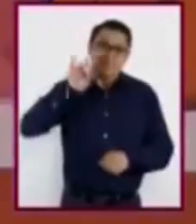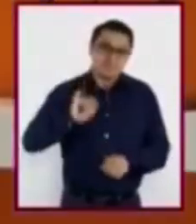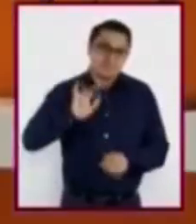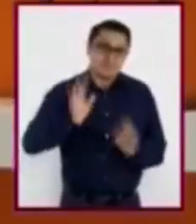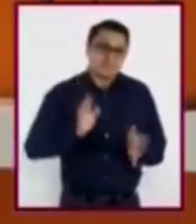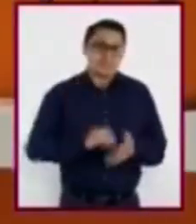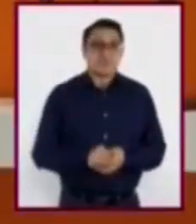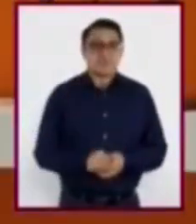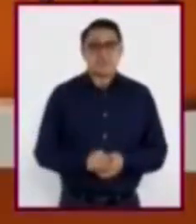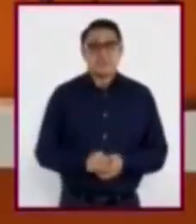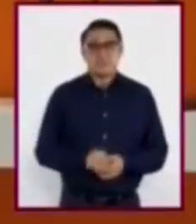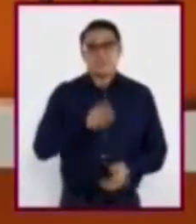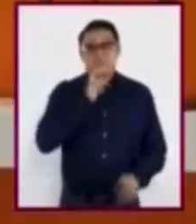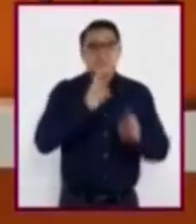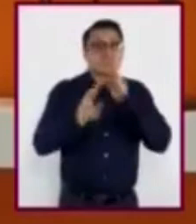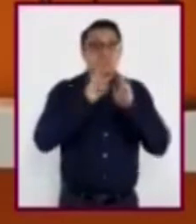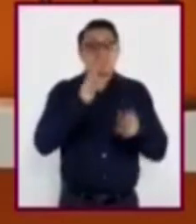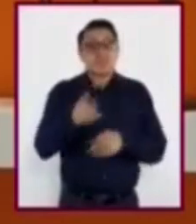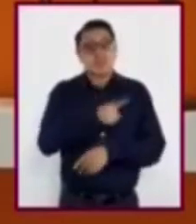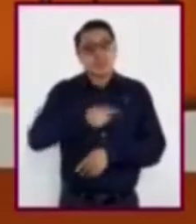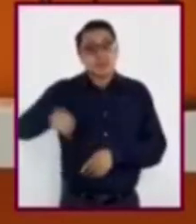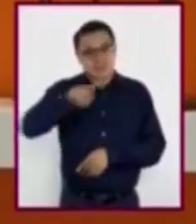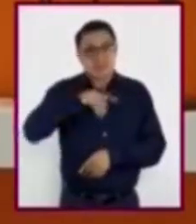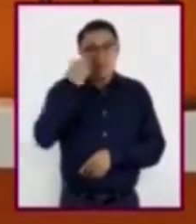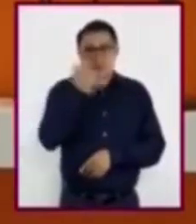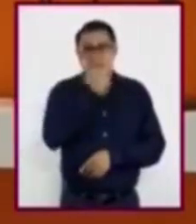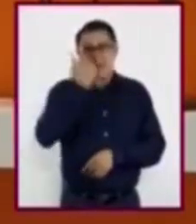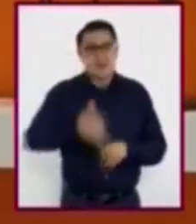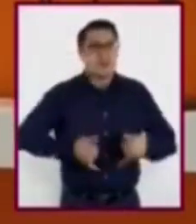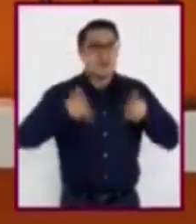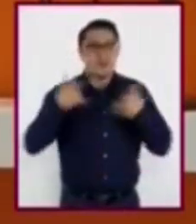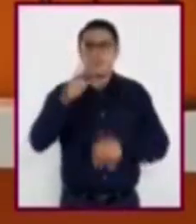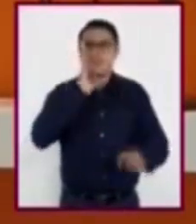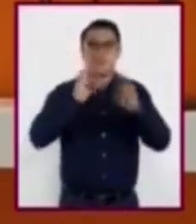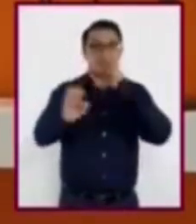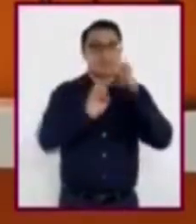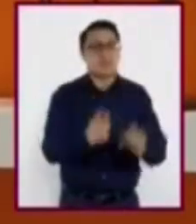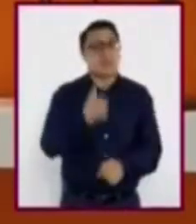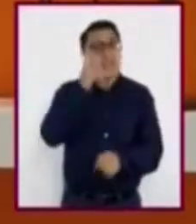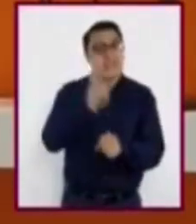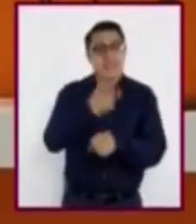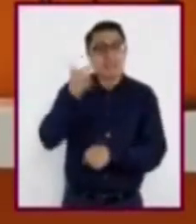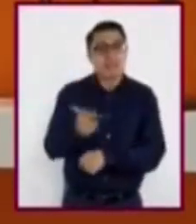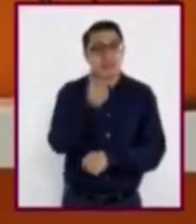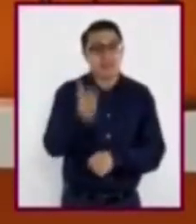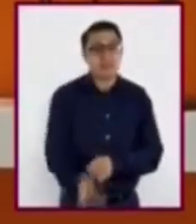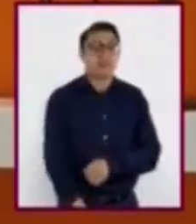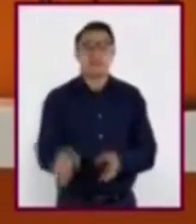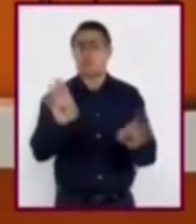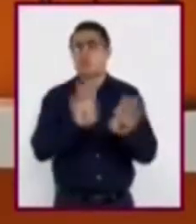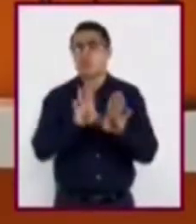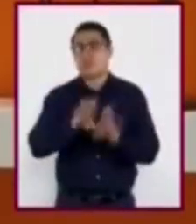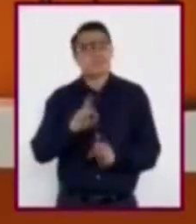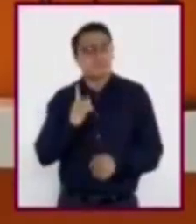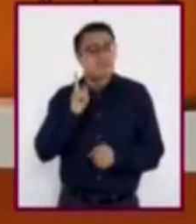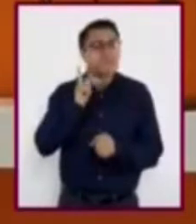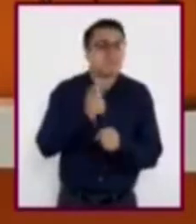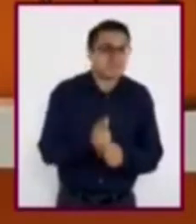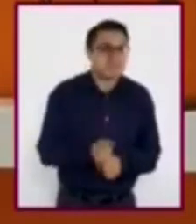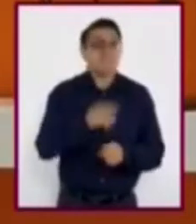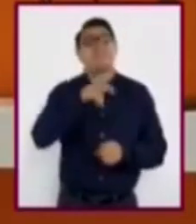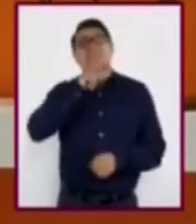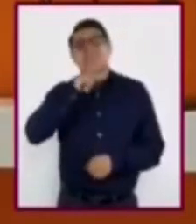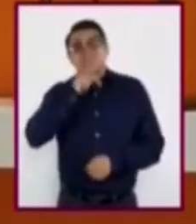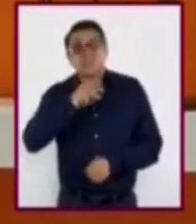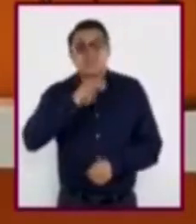Las respuestas de las y los adolescentes entrevistados a la primera pregunta nos permiten concluir que los padres